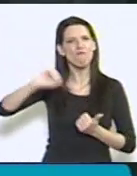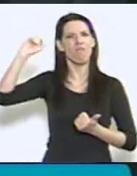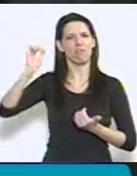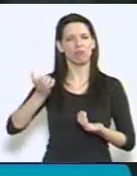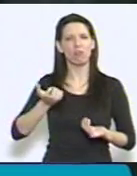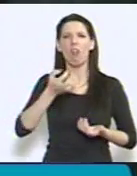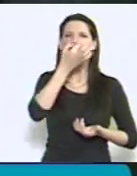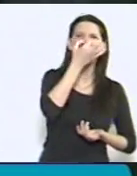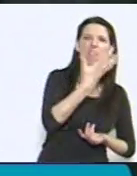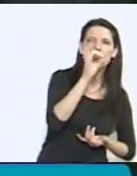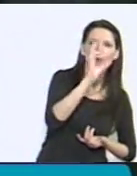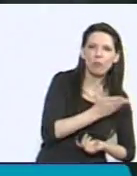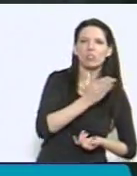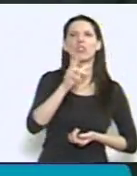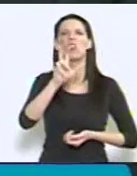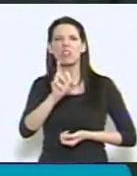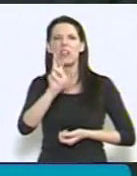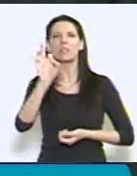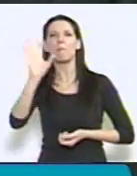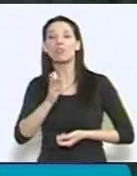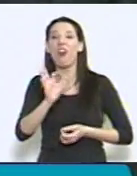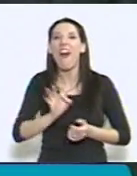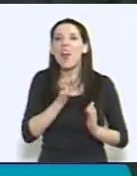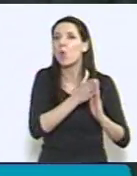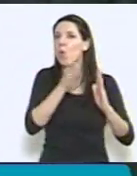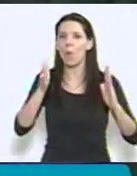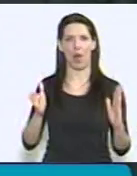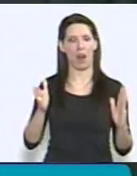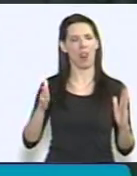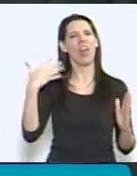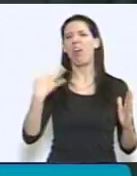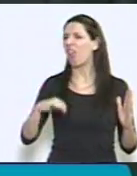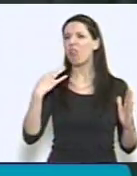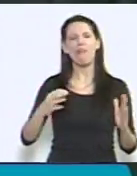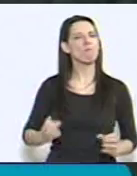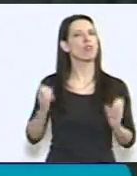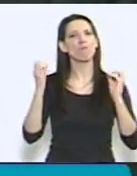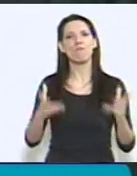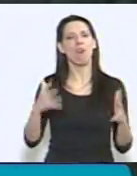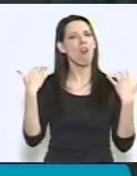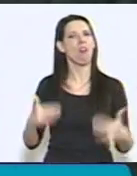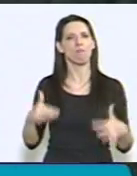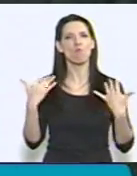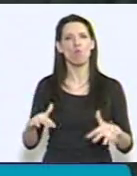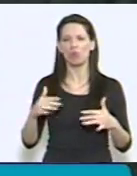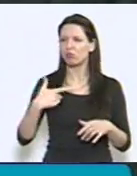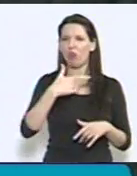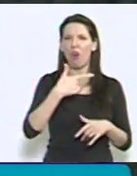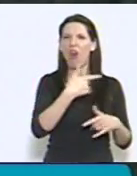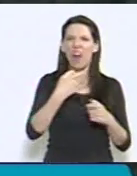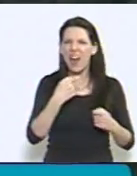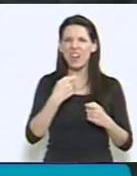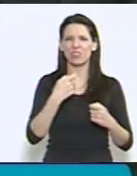25% a un 30% anual. Tenemos que mejorar mucho la calidad del gasto social para que